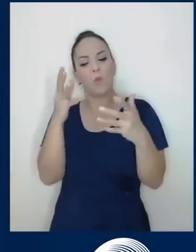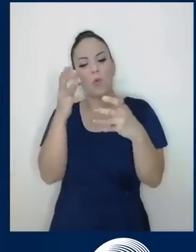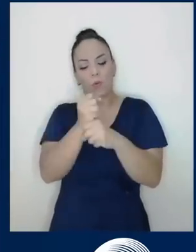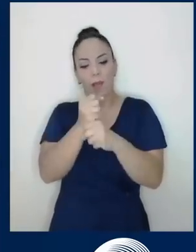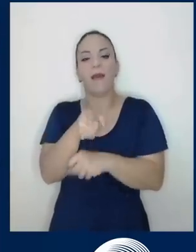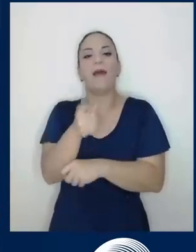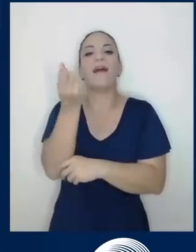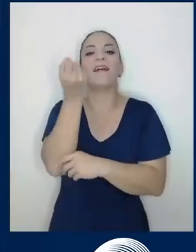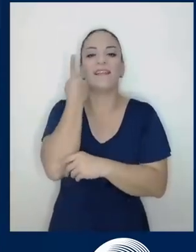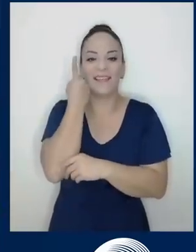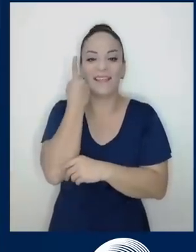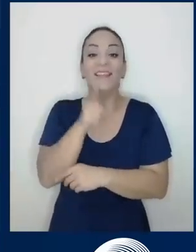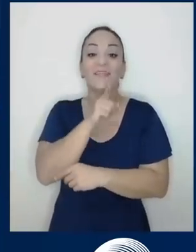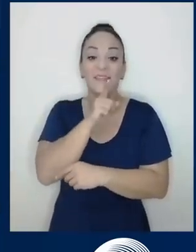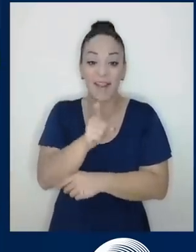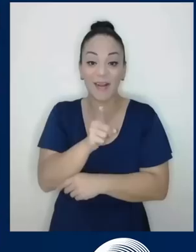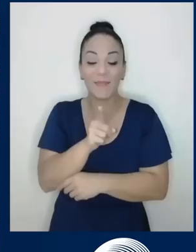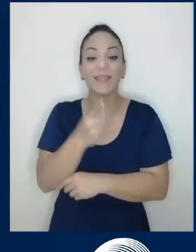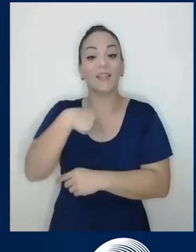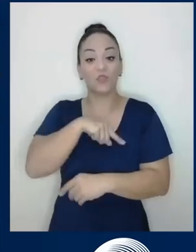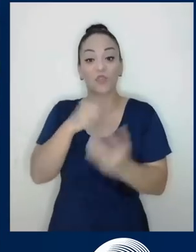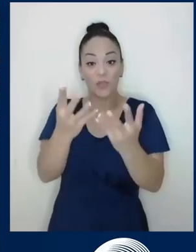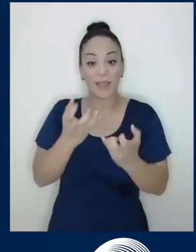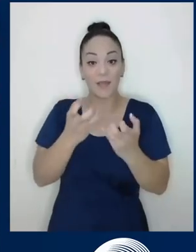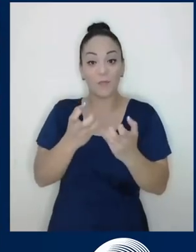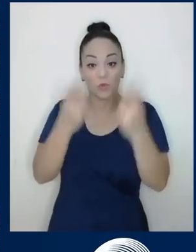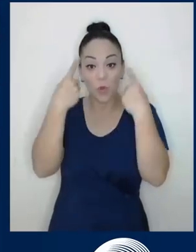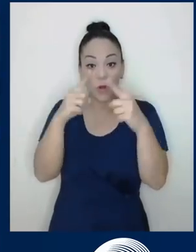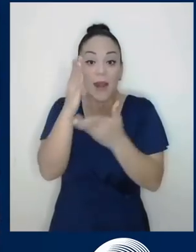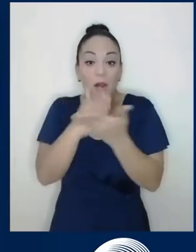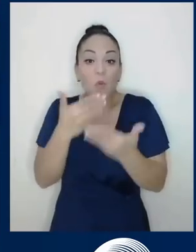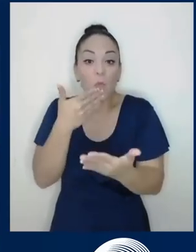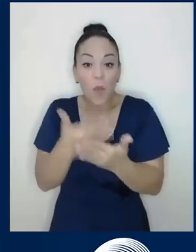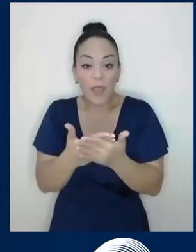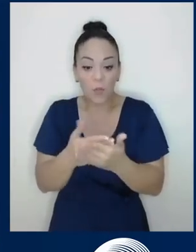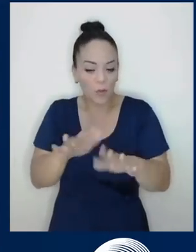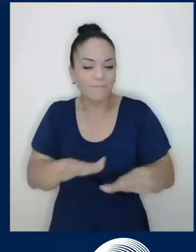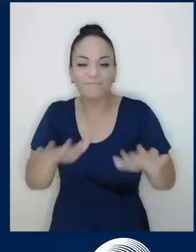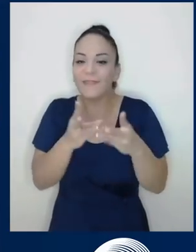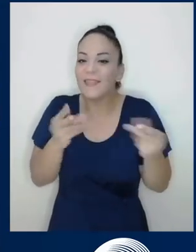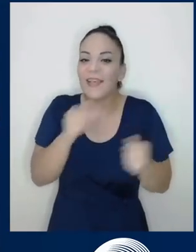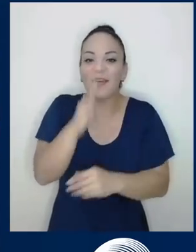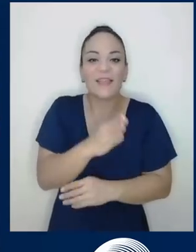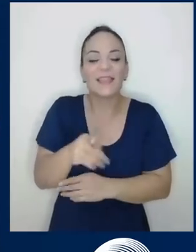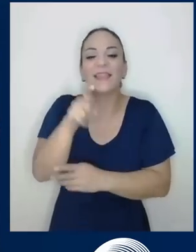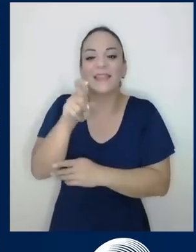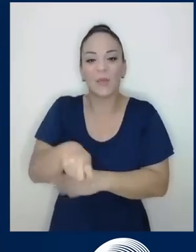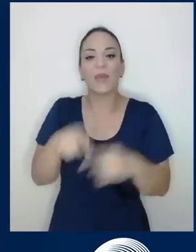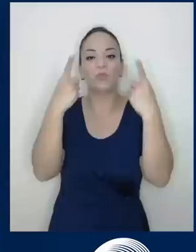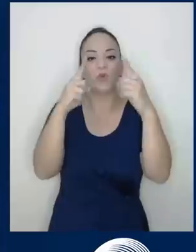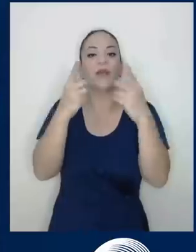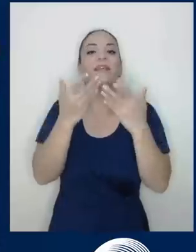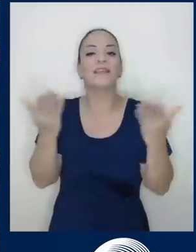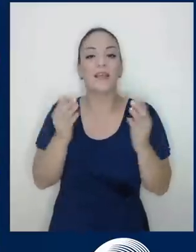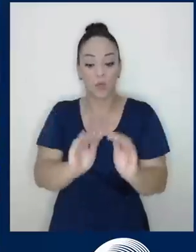entendí que si realmente queremos hacer algo bueno por esta tierra bendita, tenemos que lograr que la